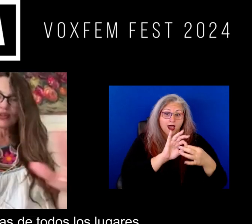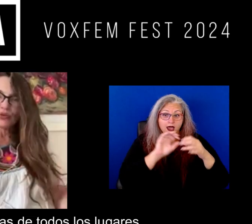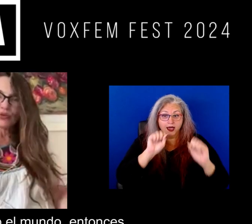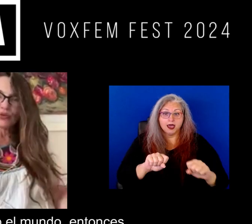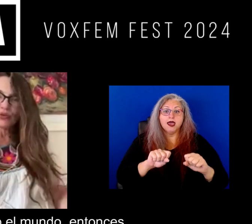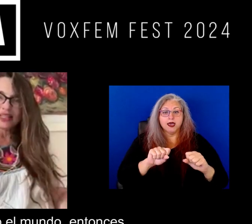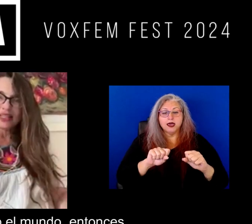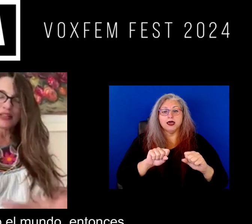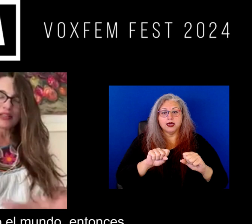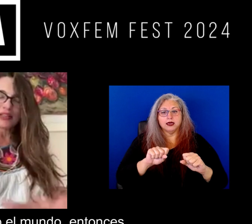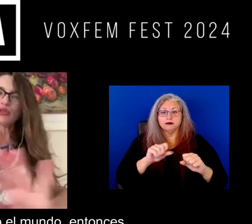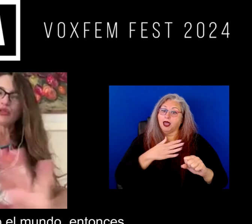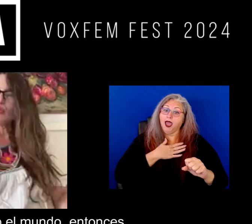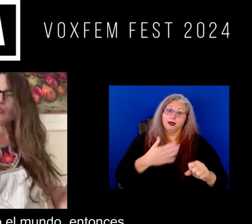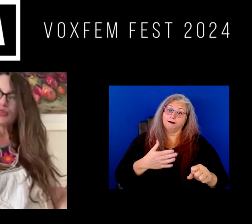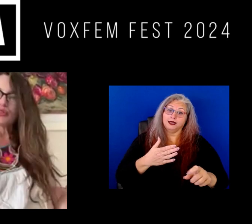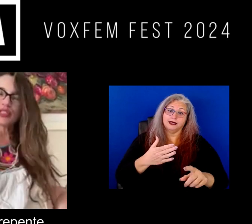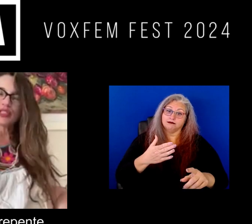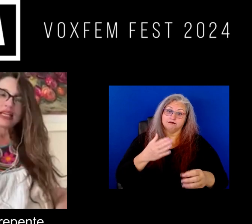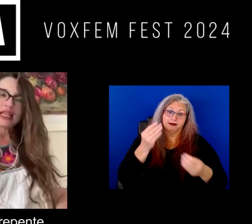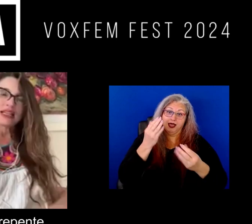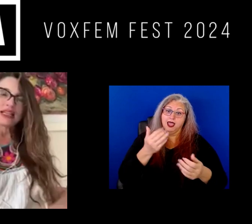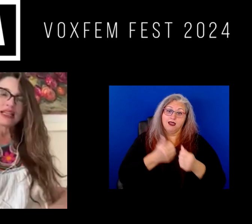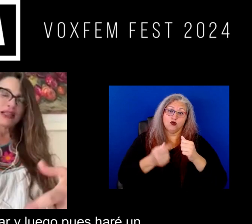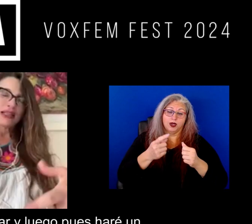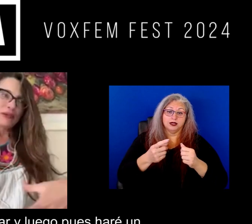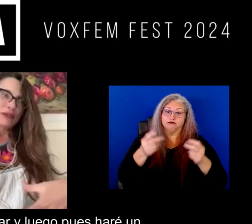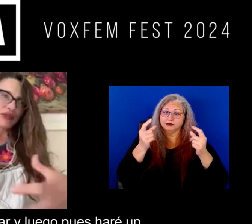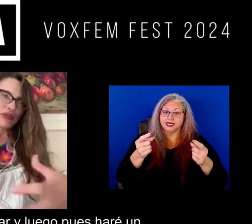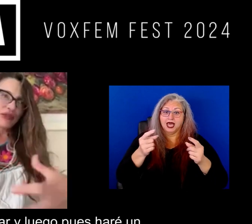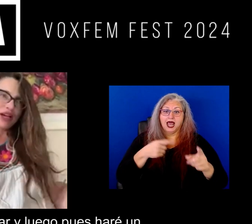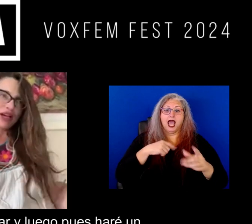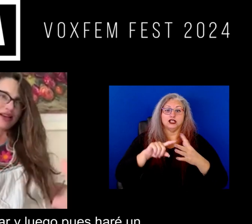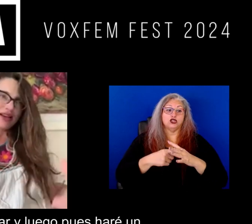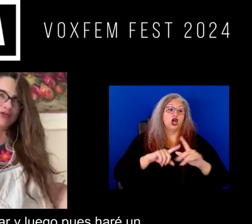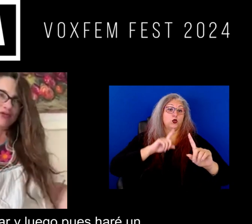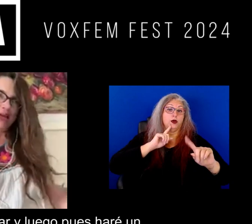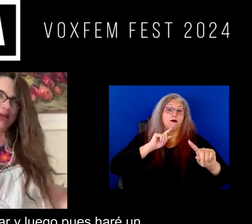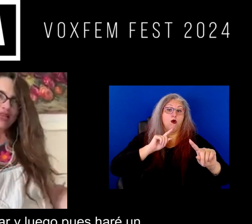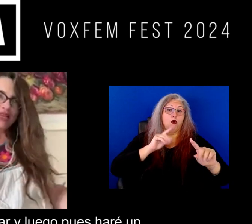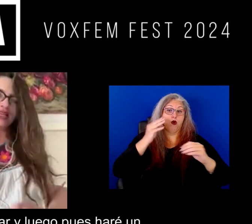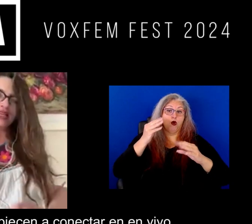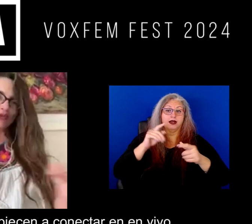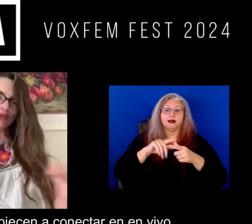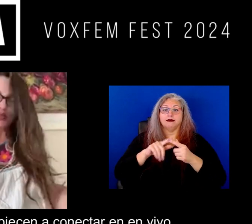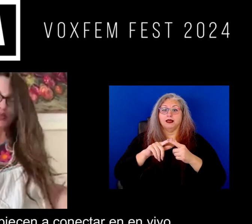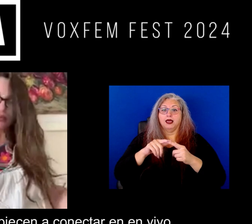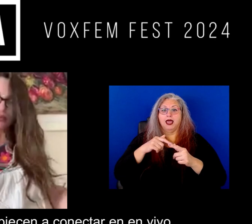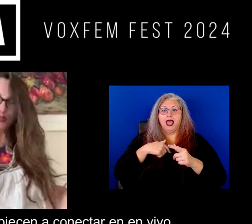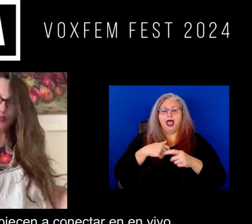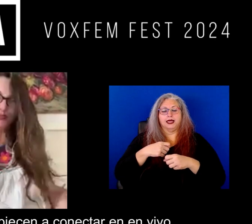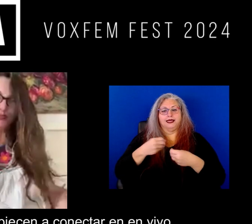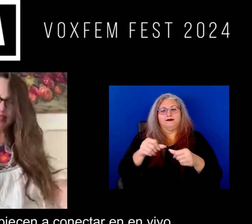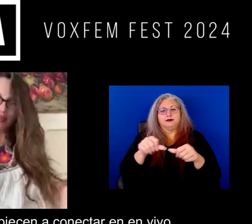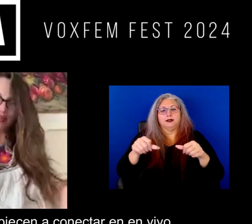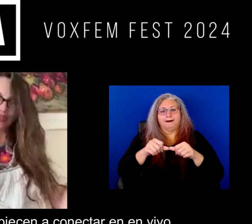todos los lugares yo admito a todo el mundo entonces de repente empiezo a informar y luego pues haré un espacio